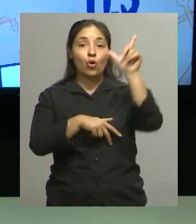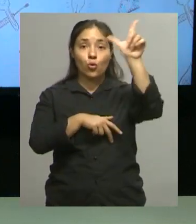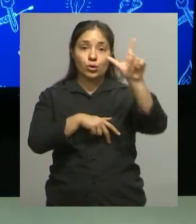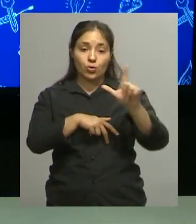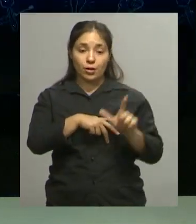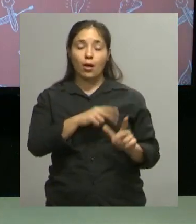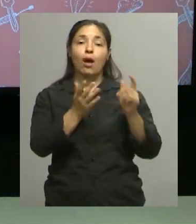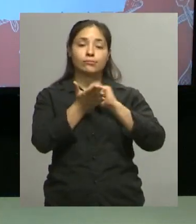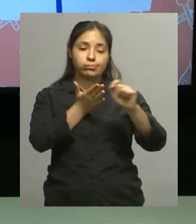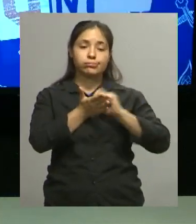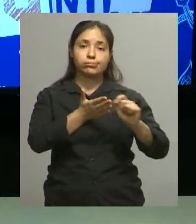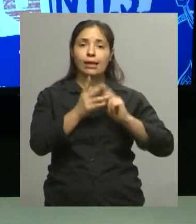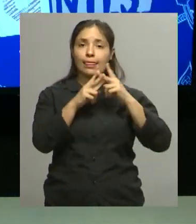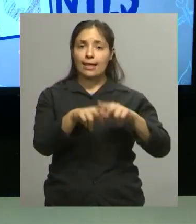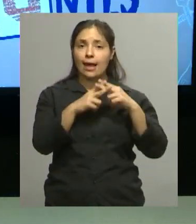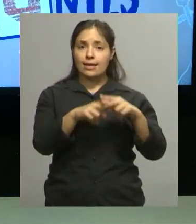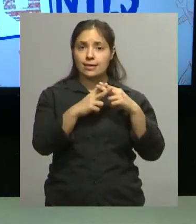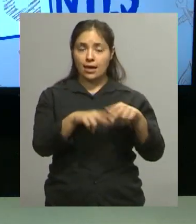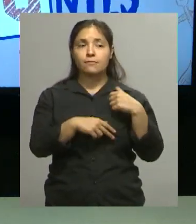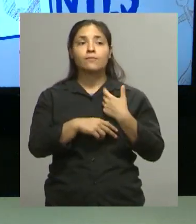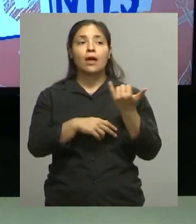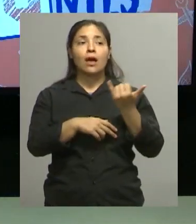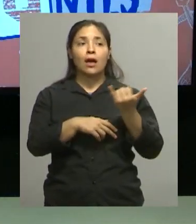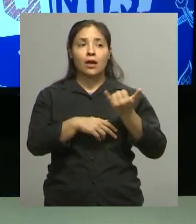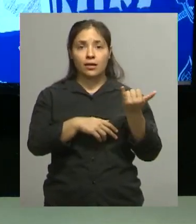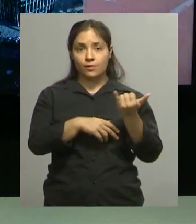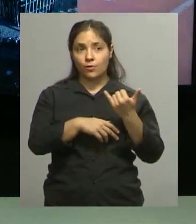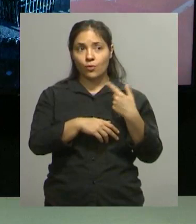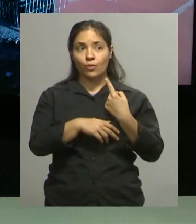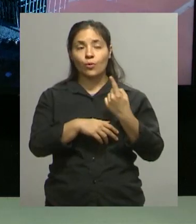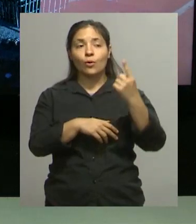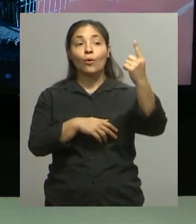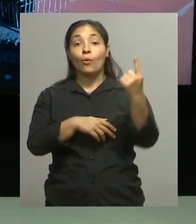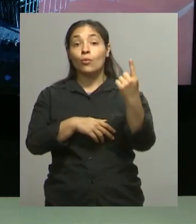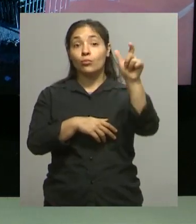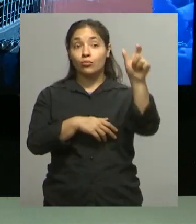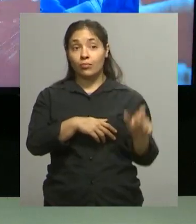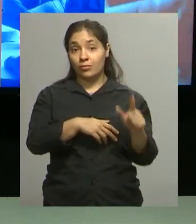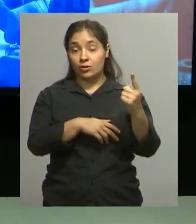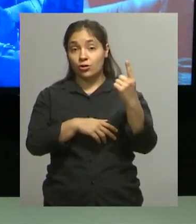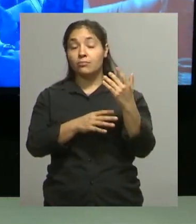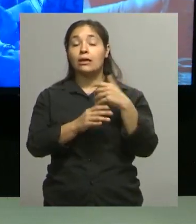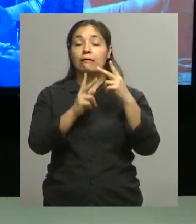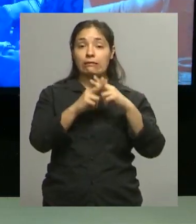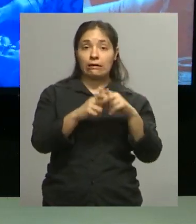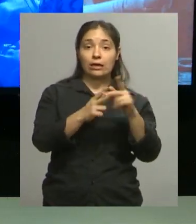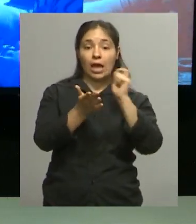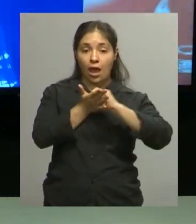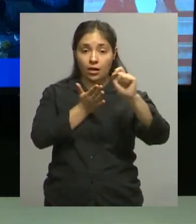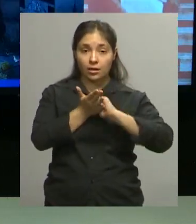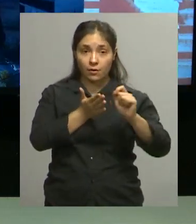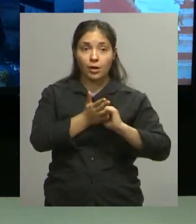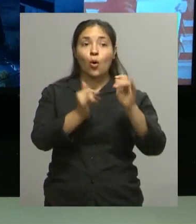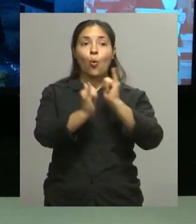juntábamos con un artista que se llama Lulia Secas Una cuentista Teníamos estos talleres y empezamos a escribir el